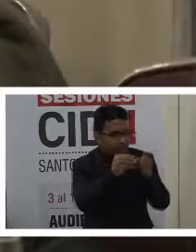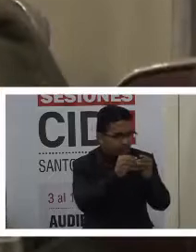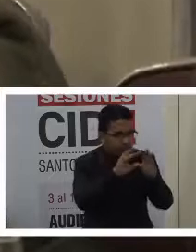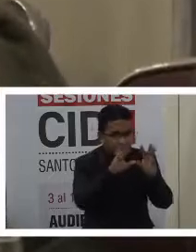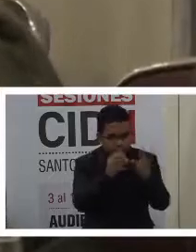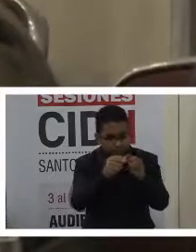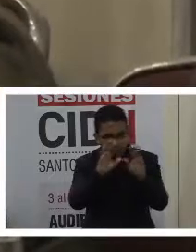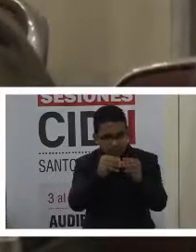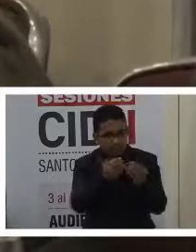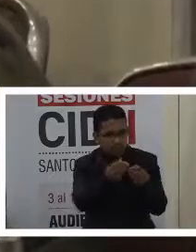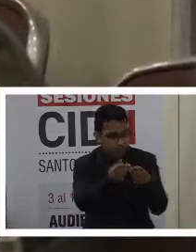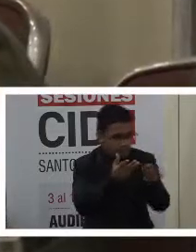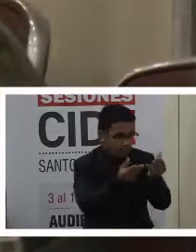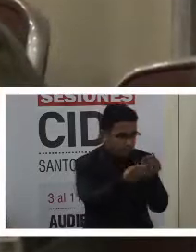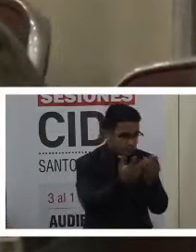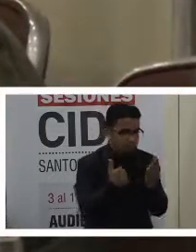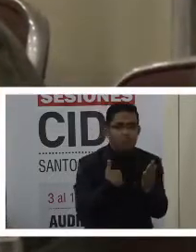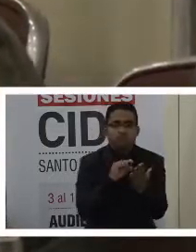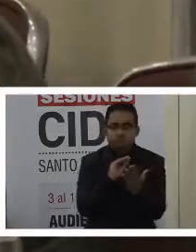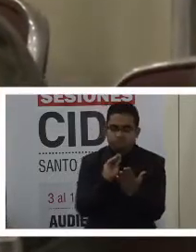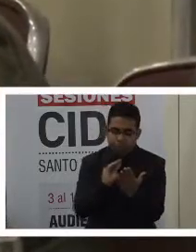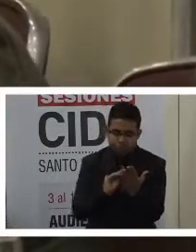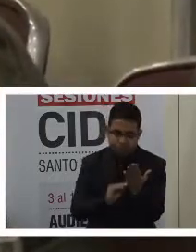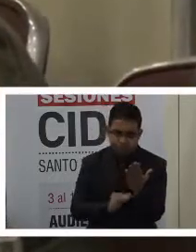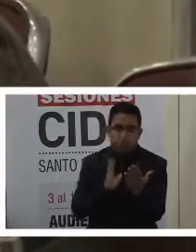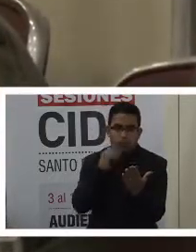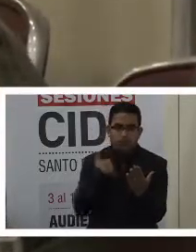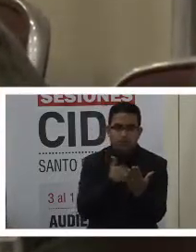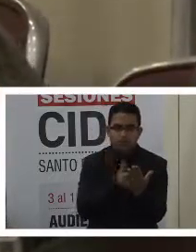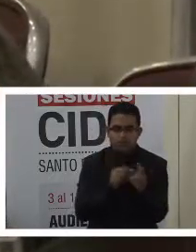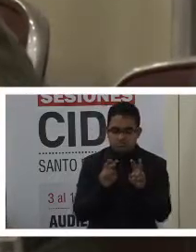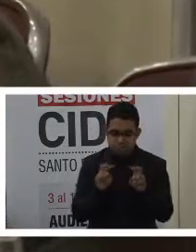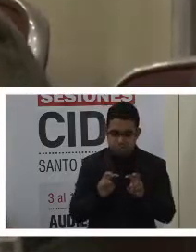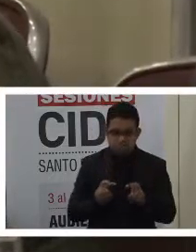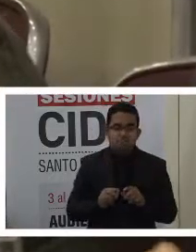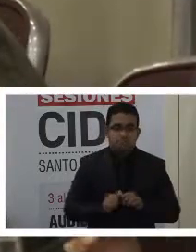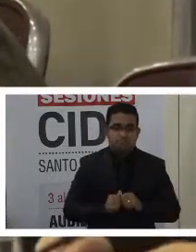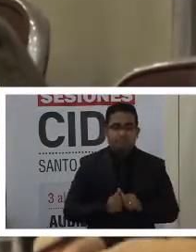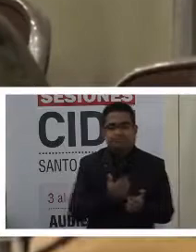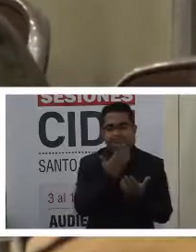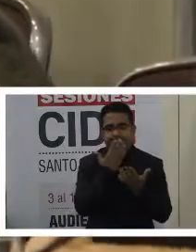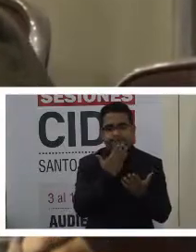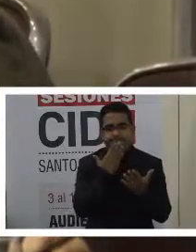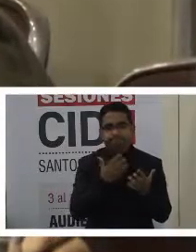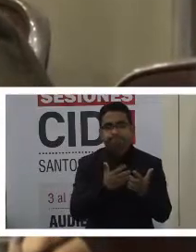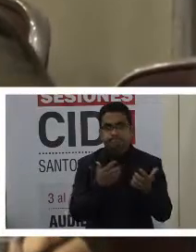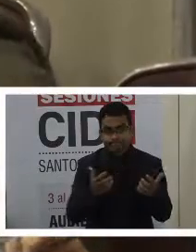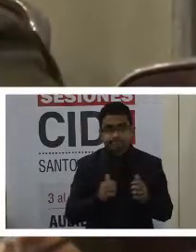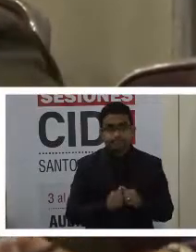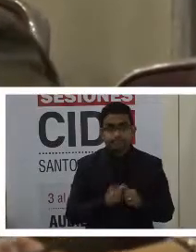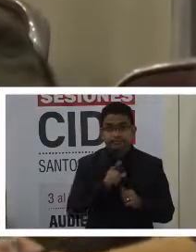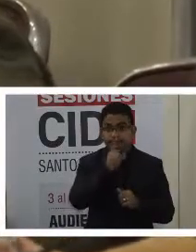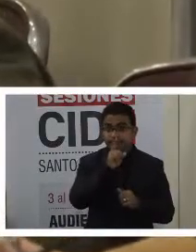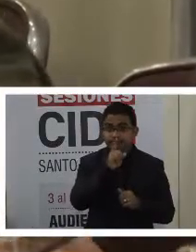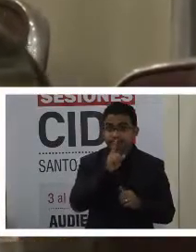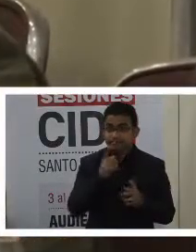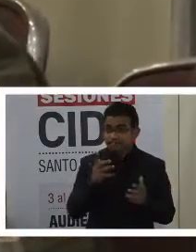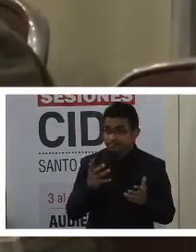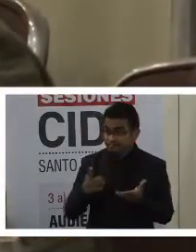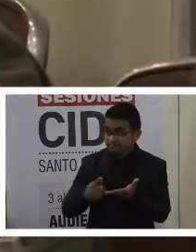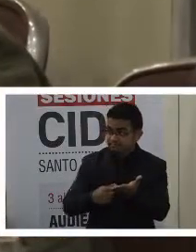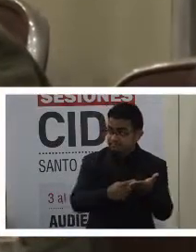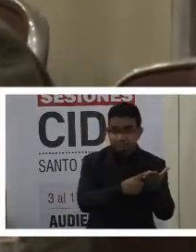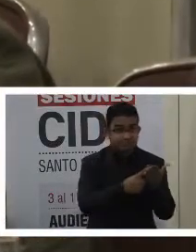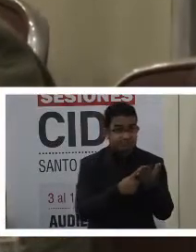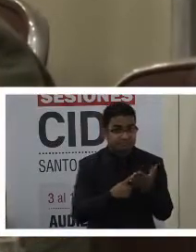entonces, nosotros hacer nuestras valoraciones. Muchísimas gracias. Damos por concluida